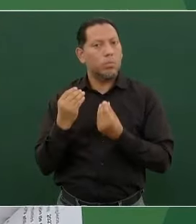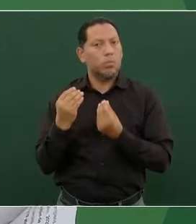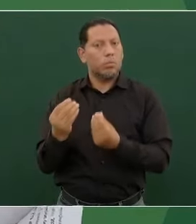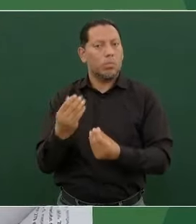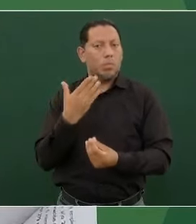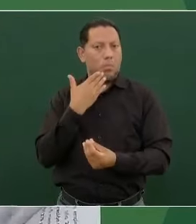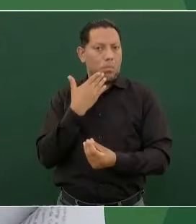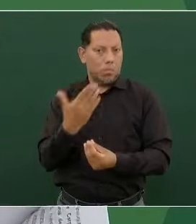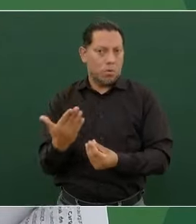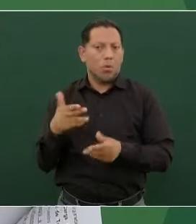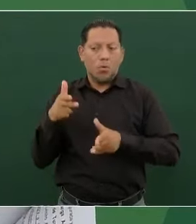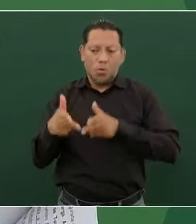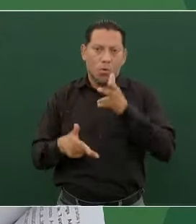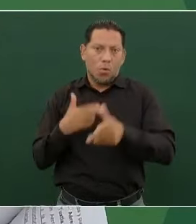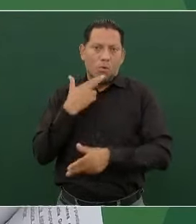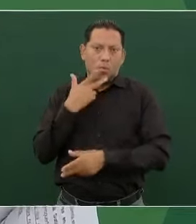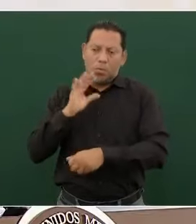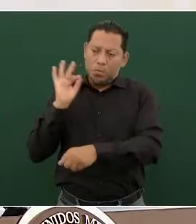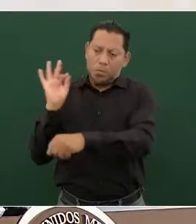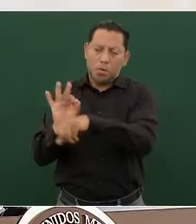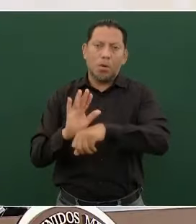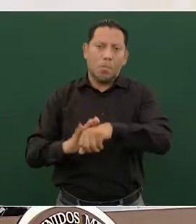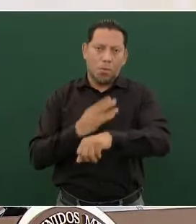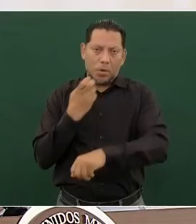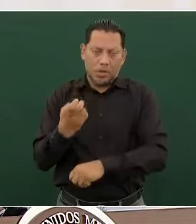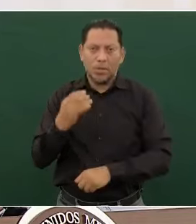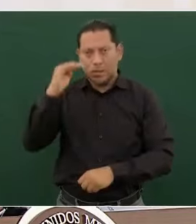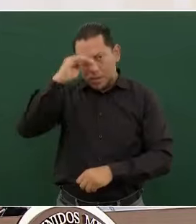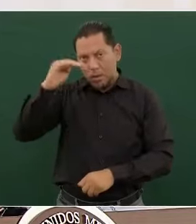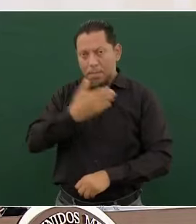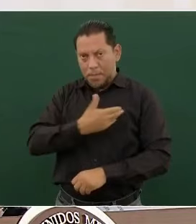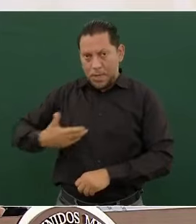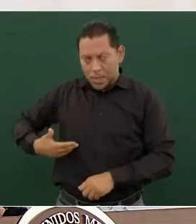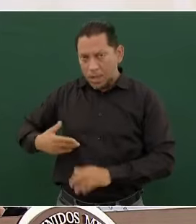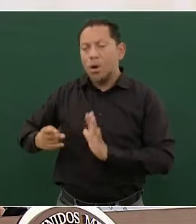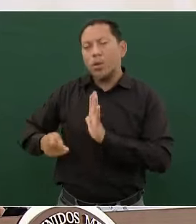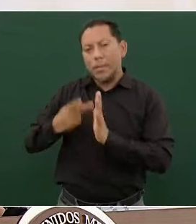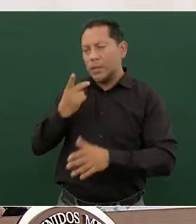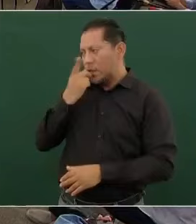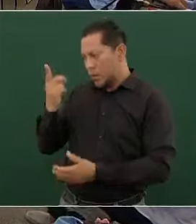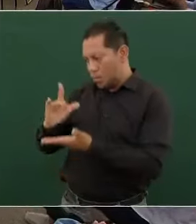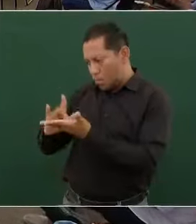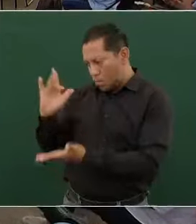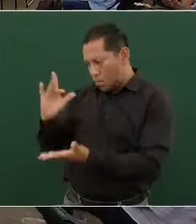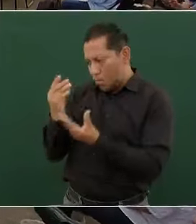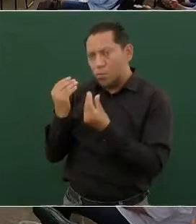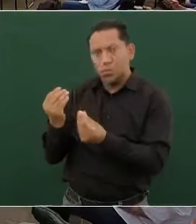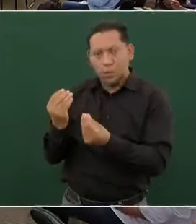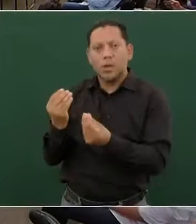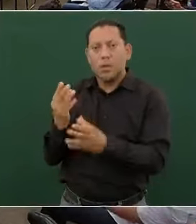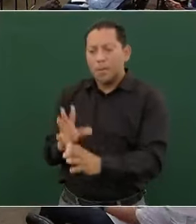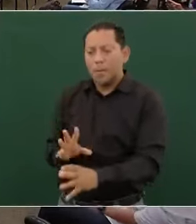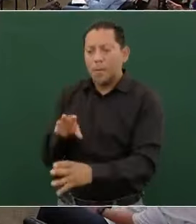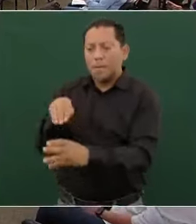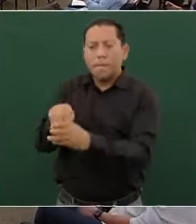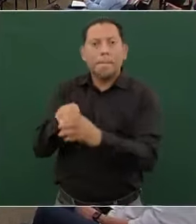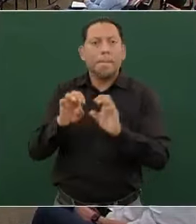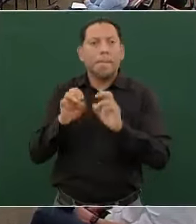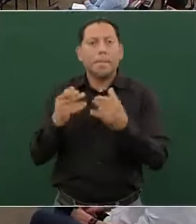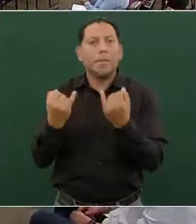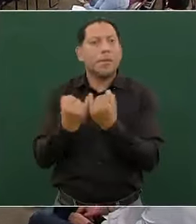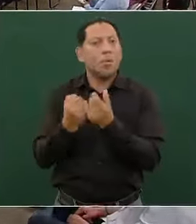ferroviaria. Por ello, señor presidente, nuevamente agradecemos la inclusión de Chiapas al corredor